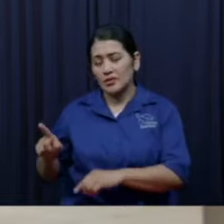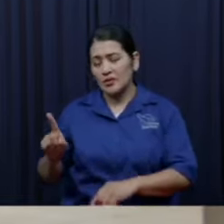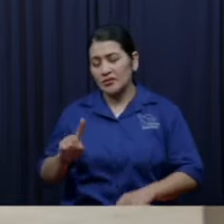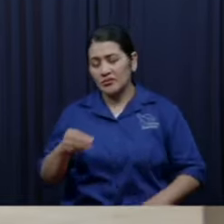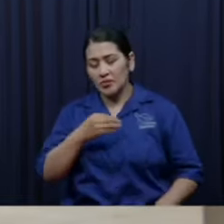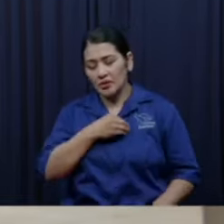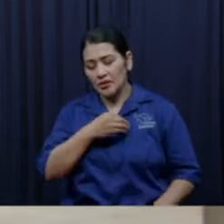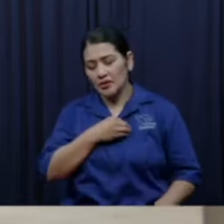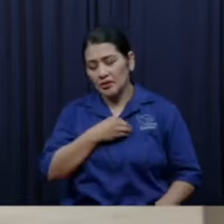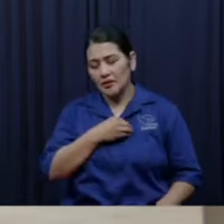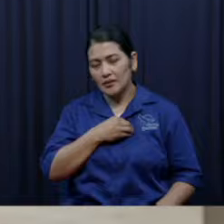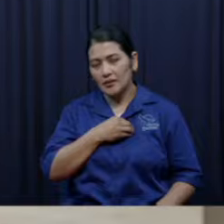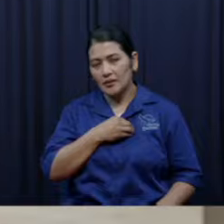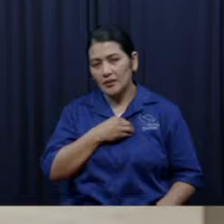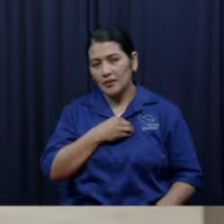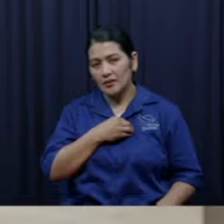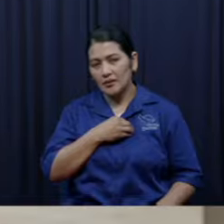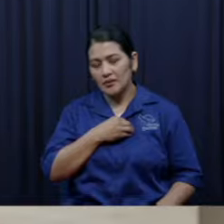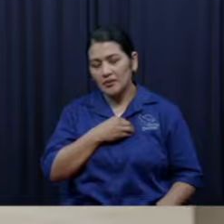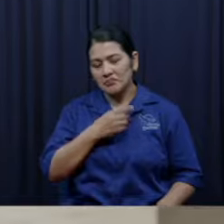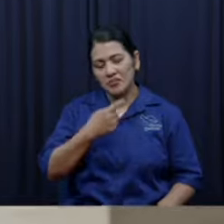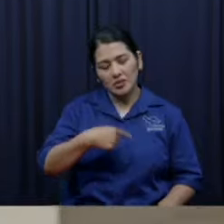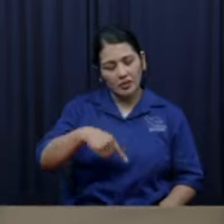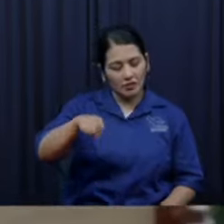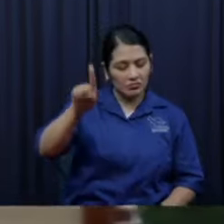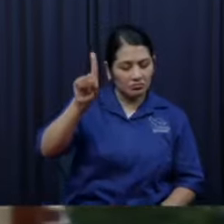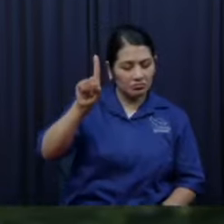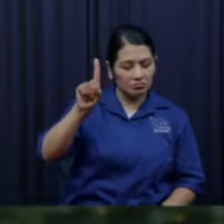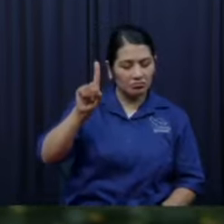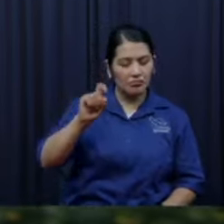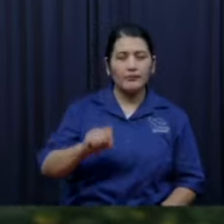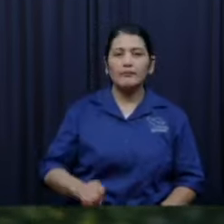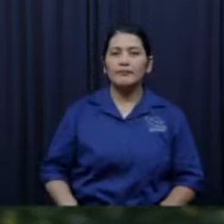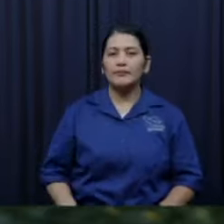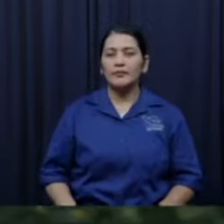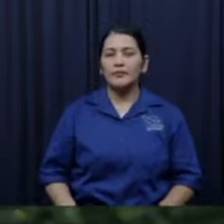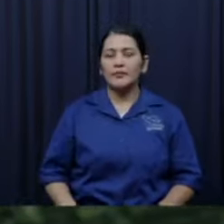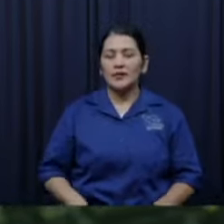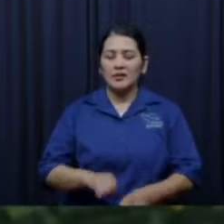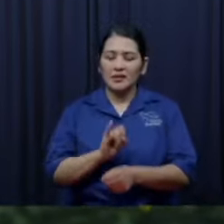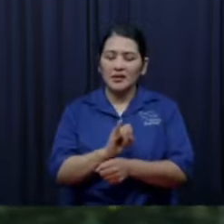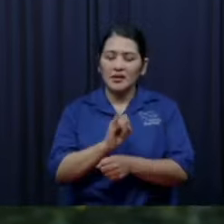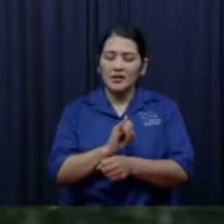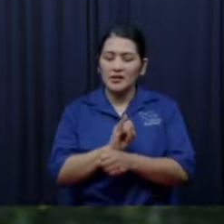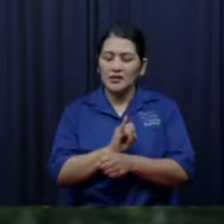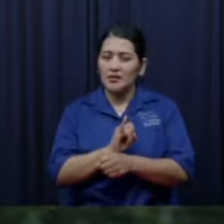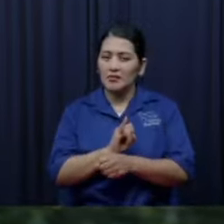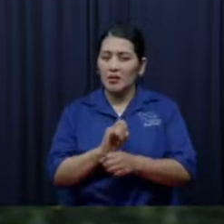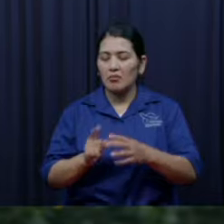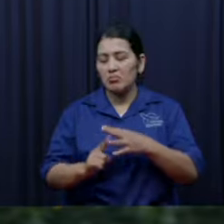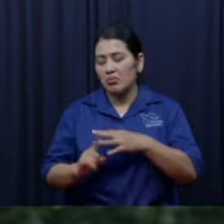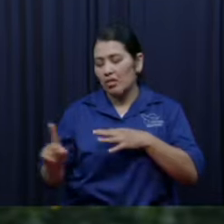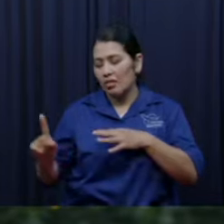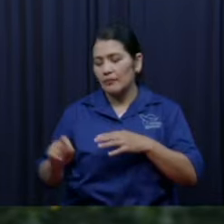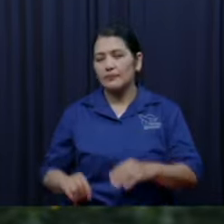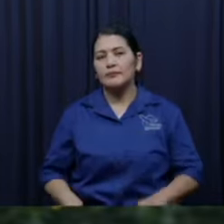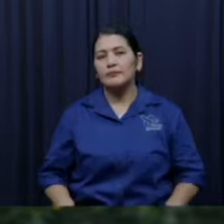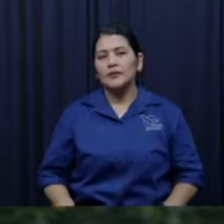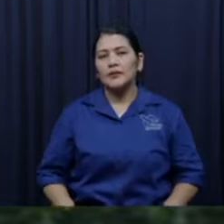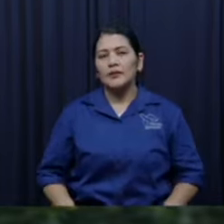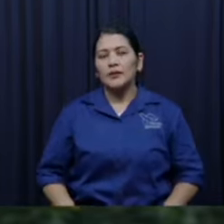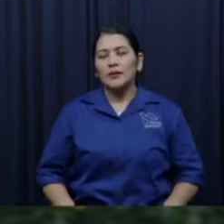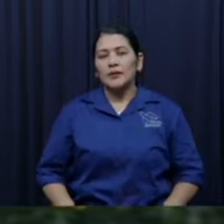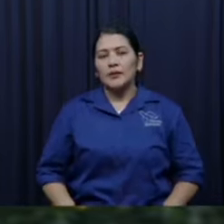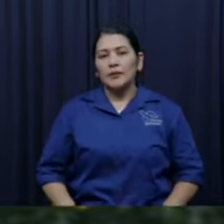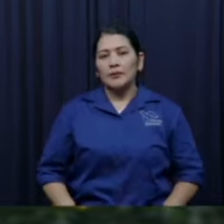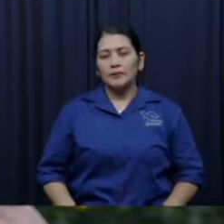quería te hicieron pues fíjese que un día yo quiero contarle dice que yo trabajo limpiando casas